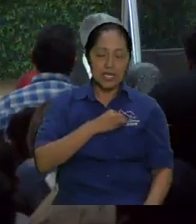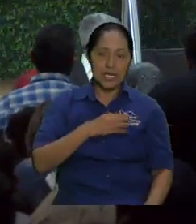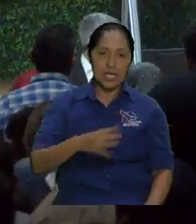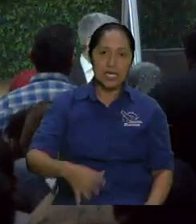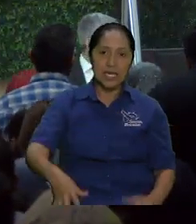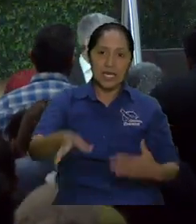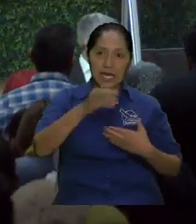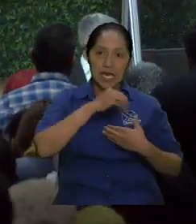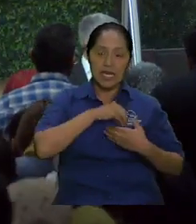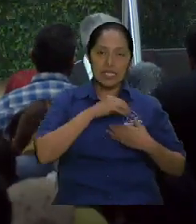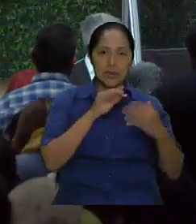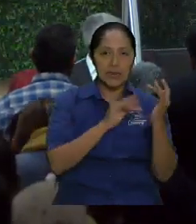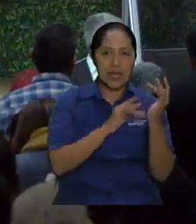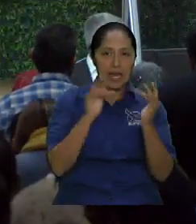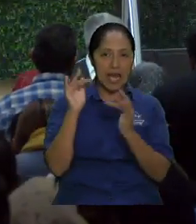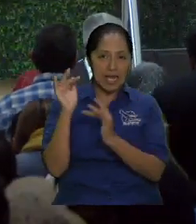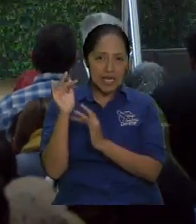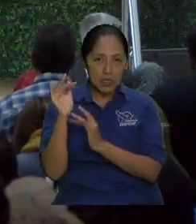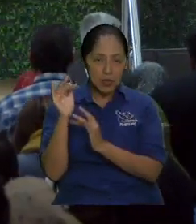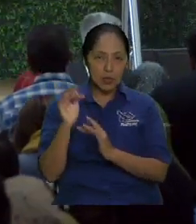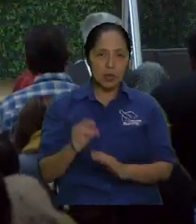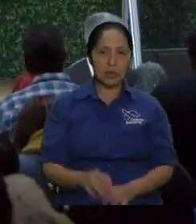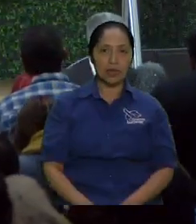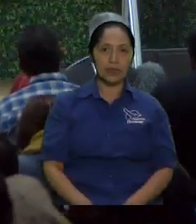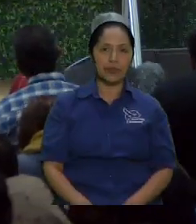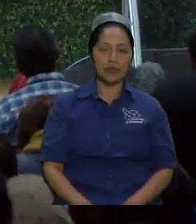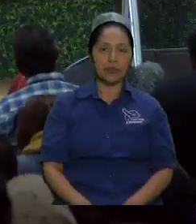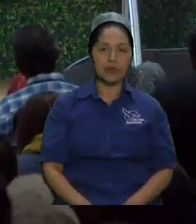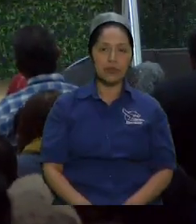para el hermano que cierra el servicio